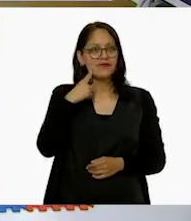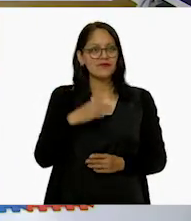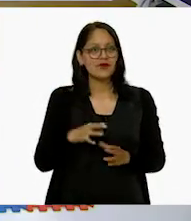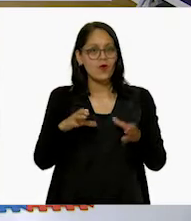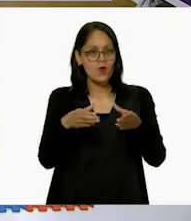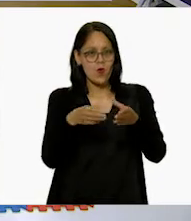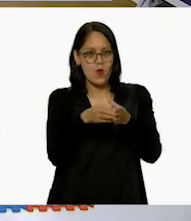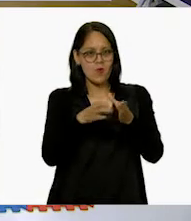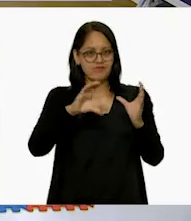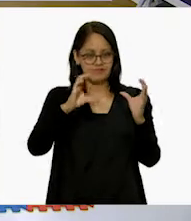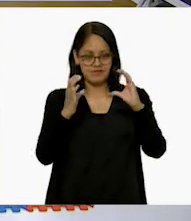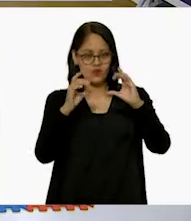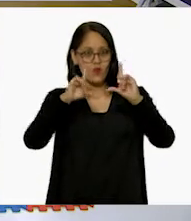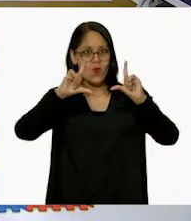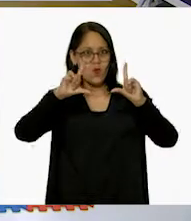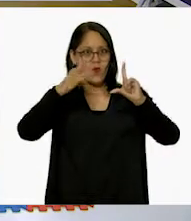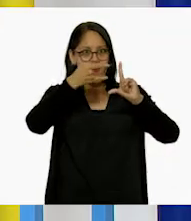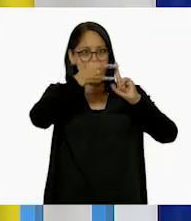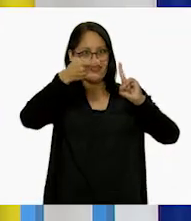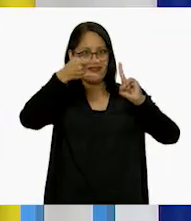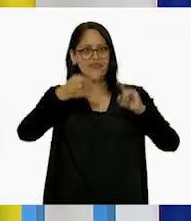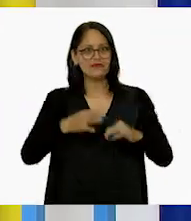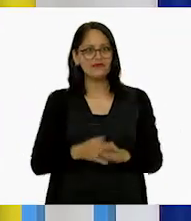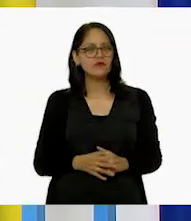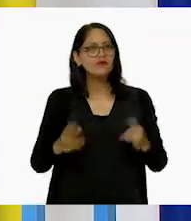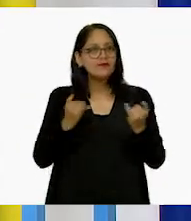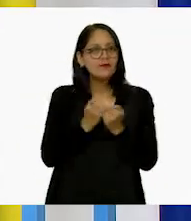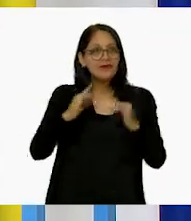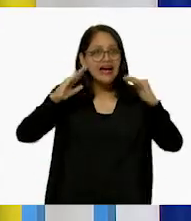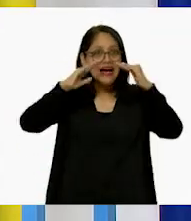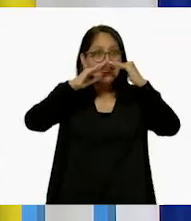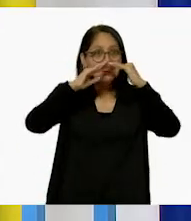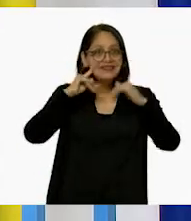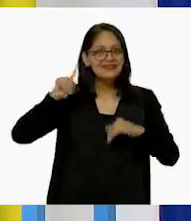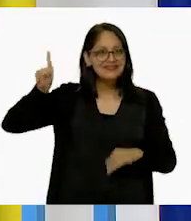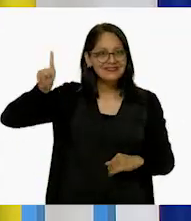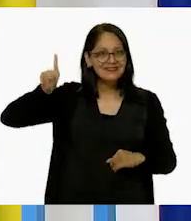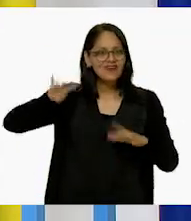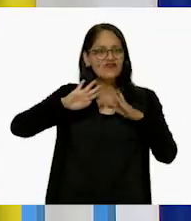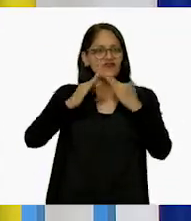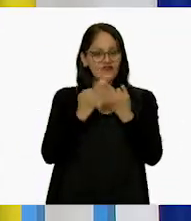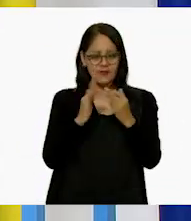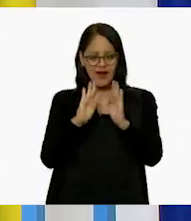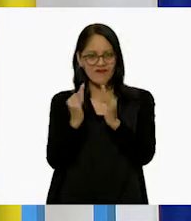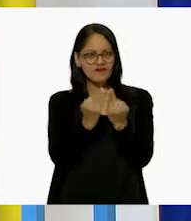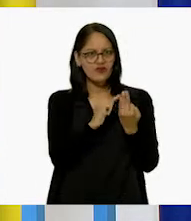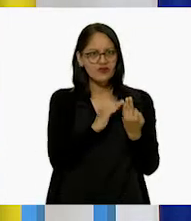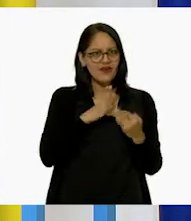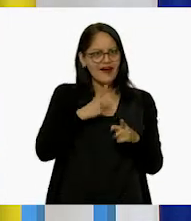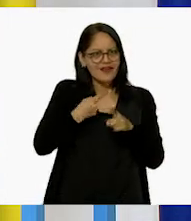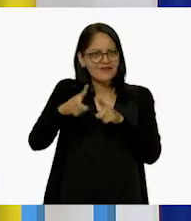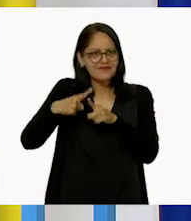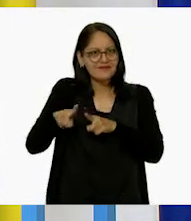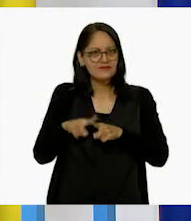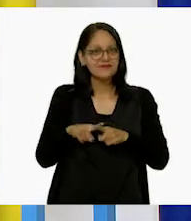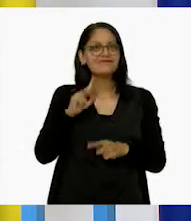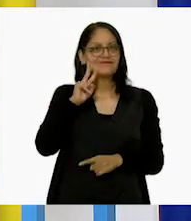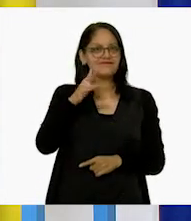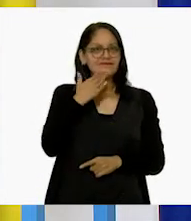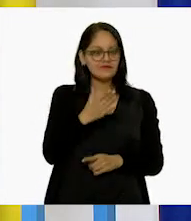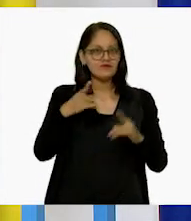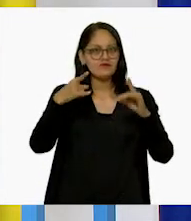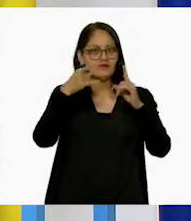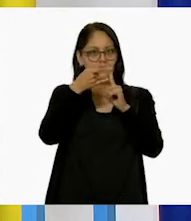cuadrados. ¡Exacto! Y por ejemplo, la casita que tenemos aquí está formada por muchas figuras geométricas. Muy bien.